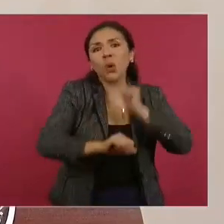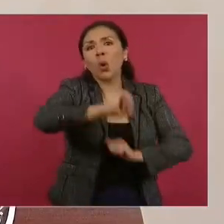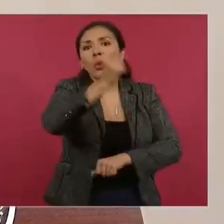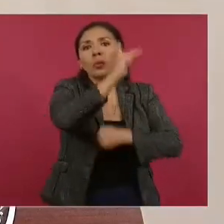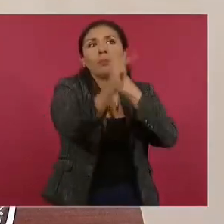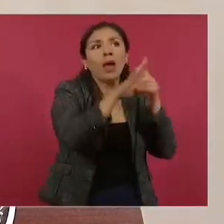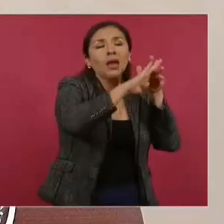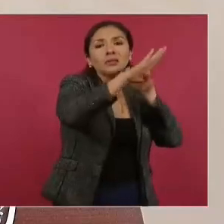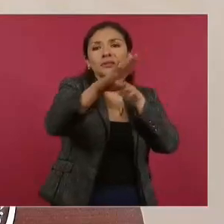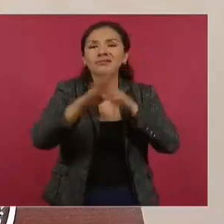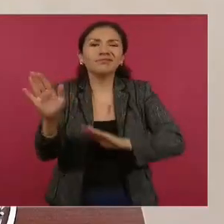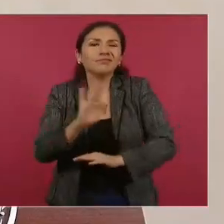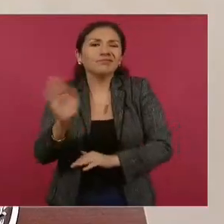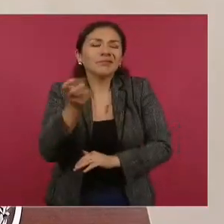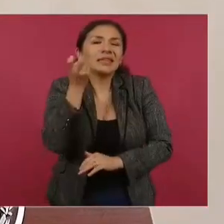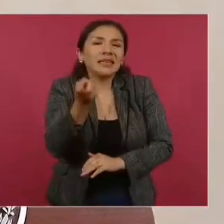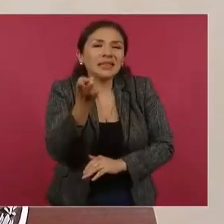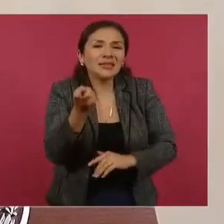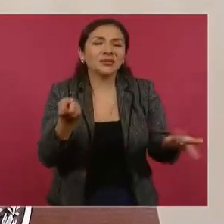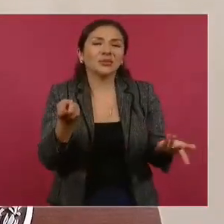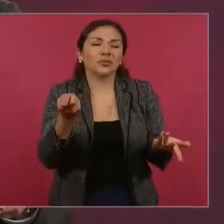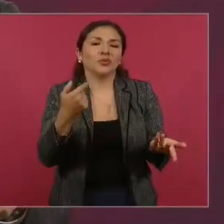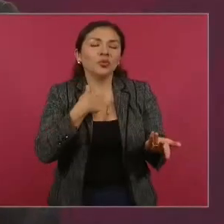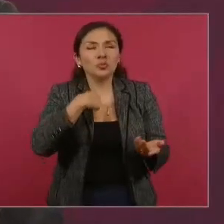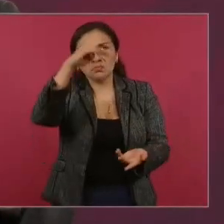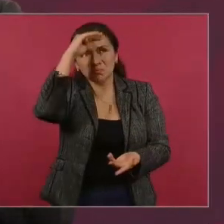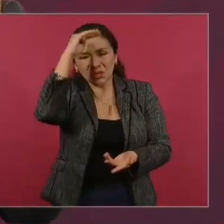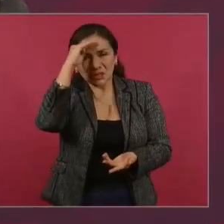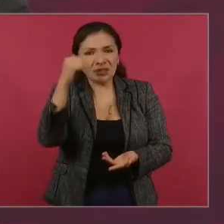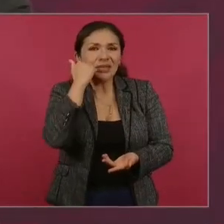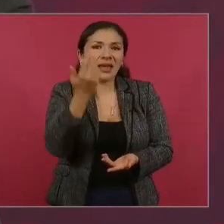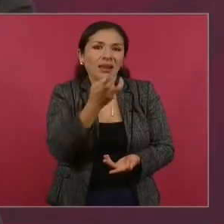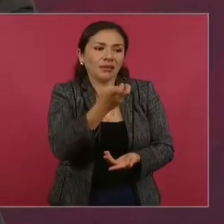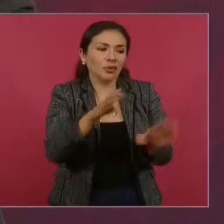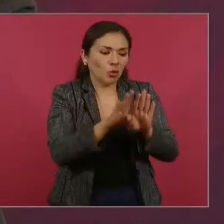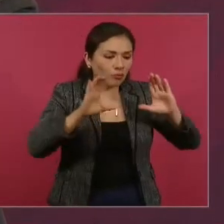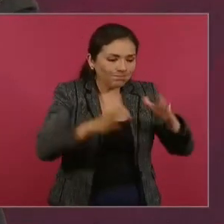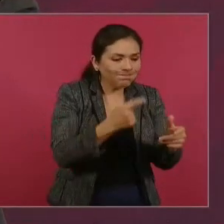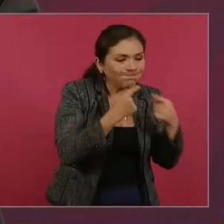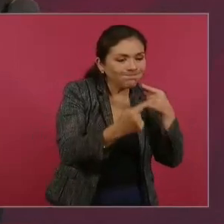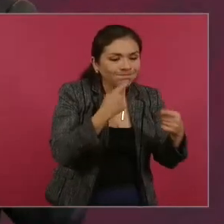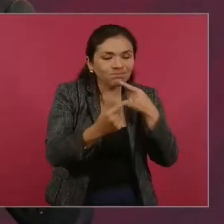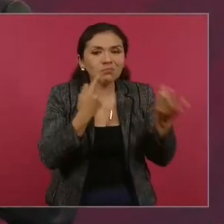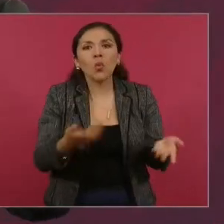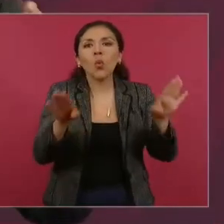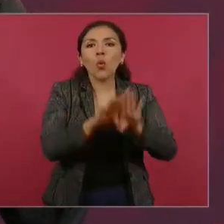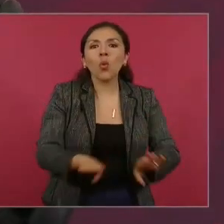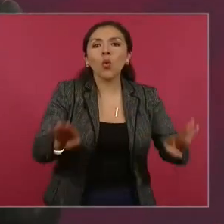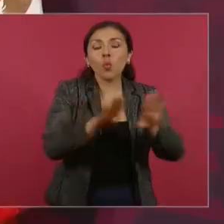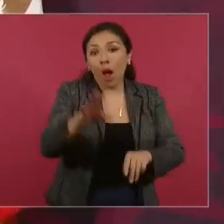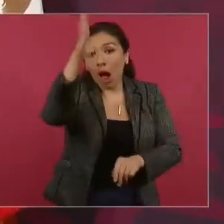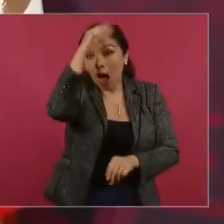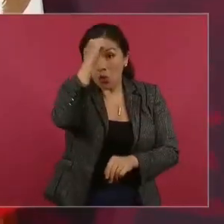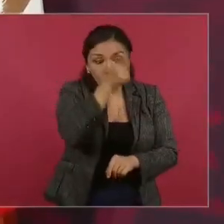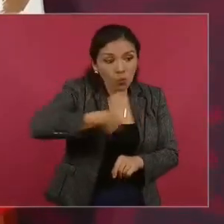Entonces, queremos ver cómo elaboramos de común acuerdo